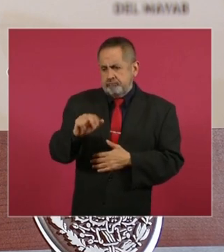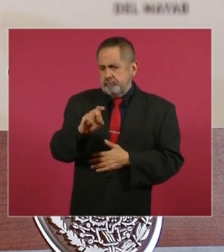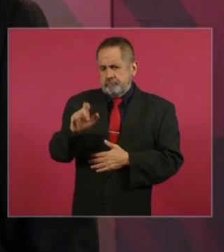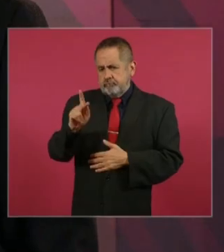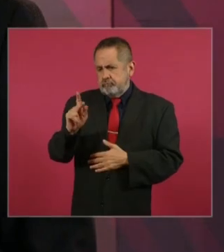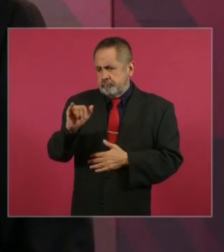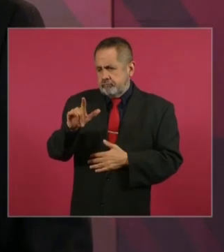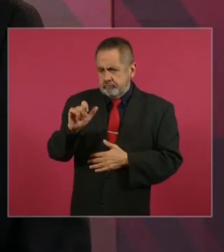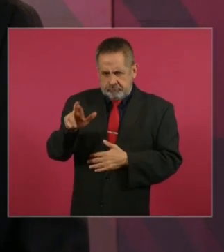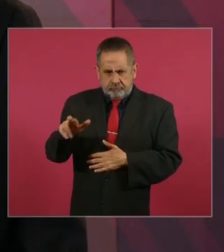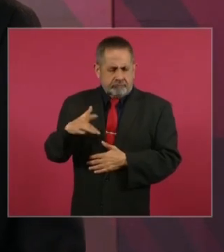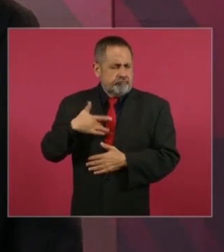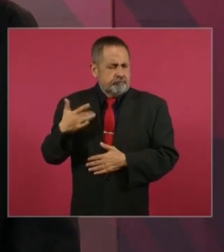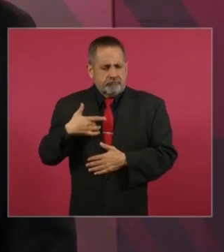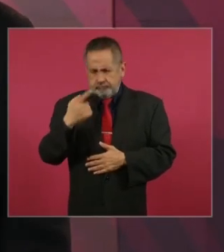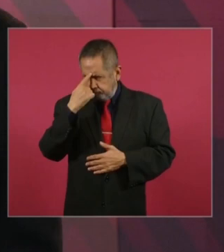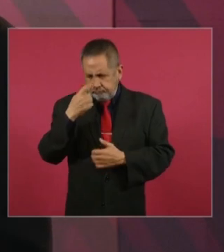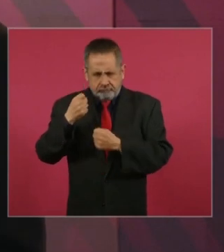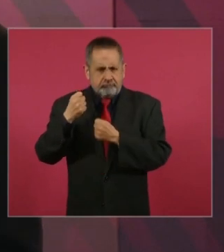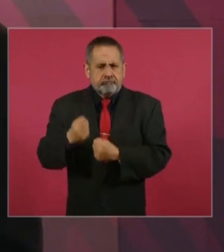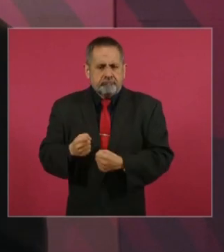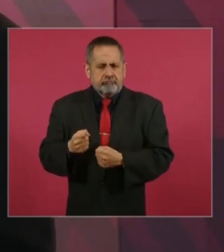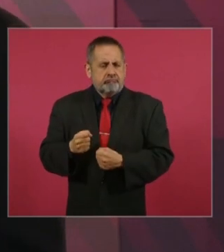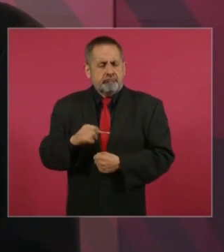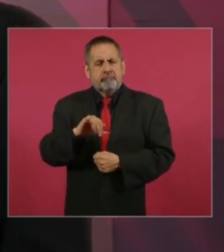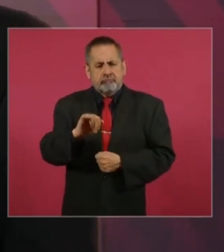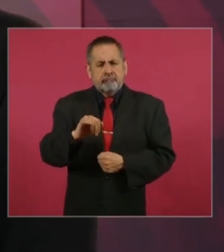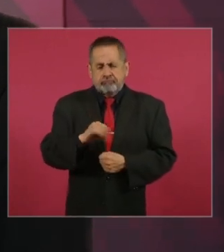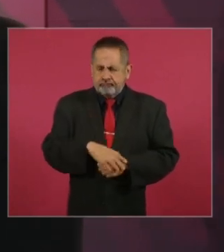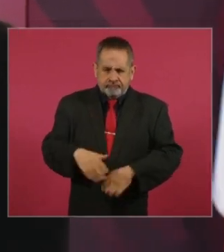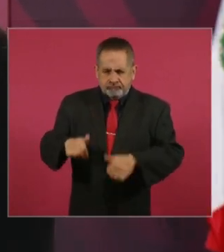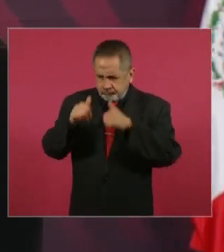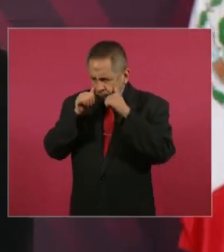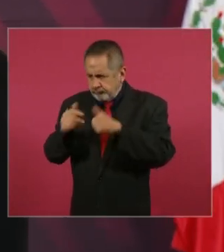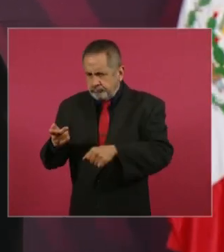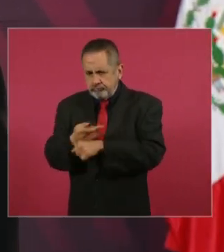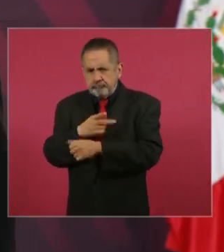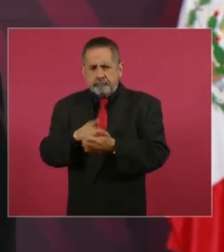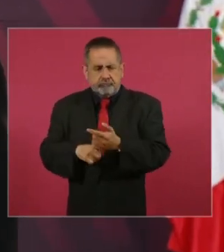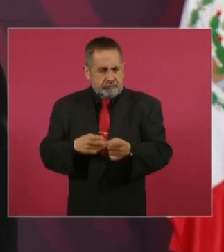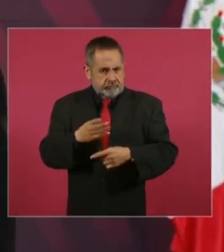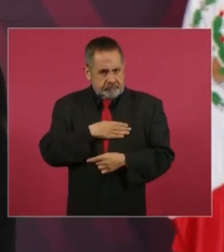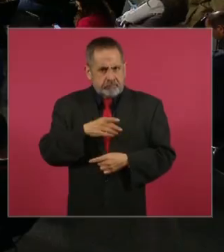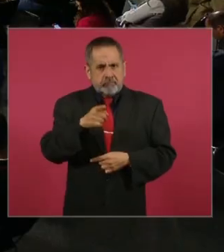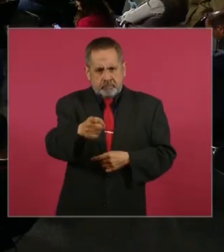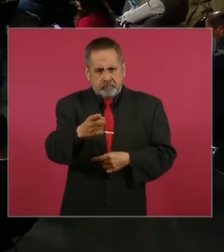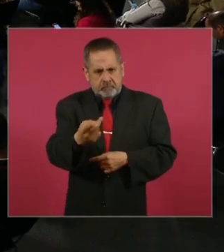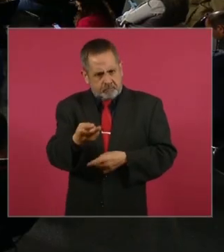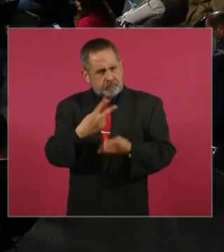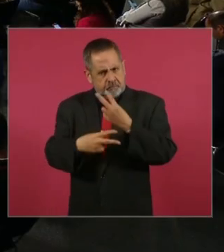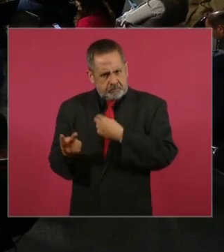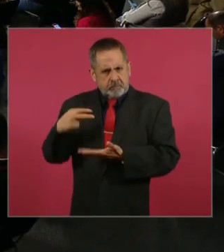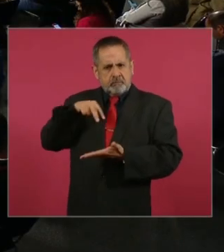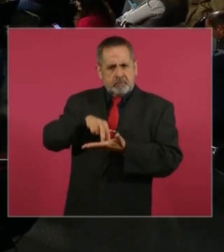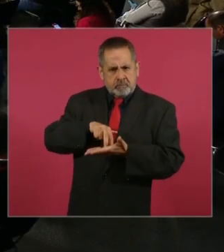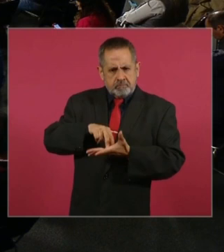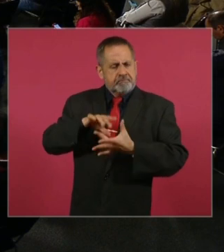estoy seguro que se va a atender. Y qué bueno que planteas